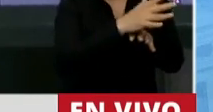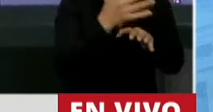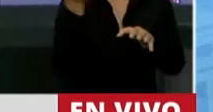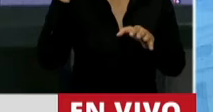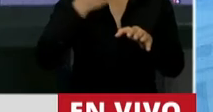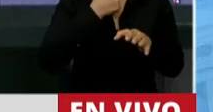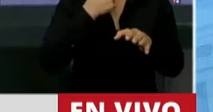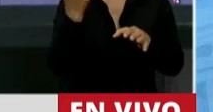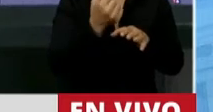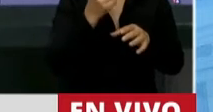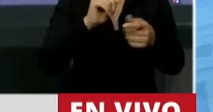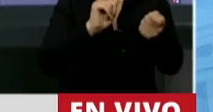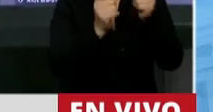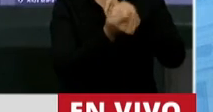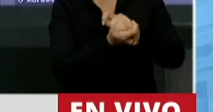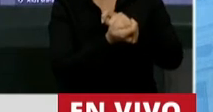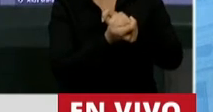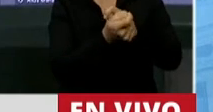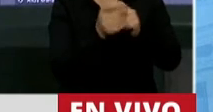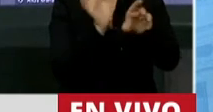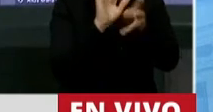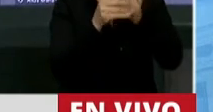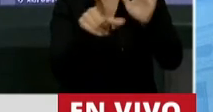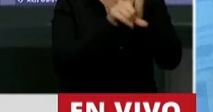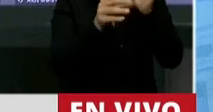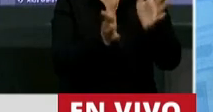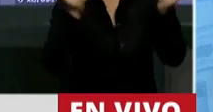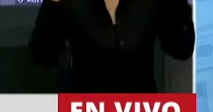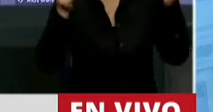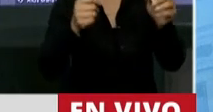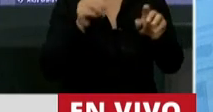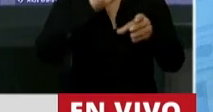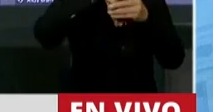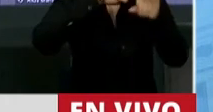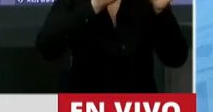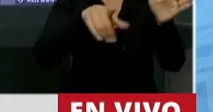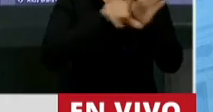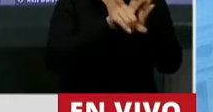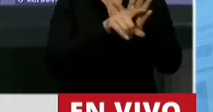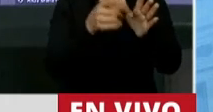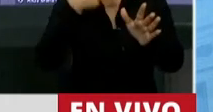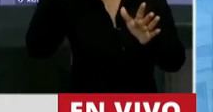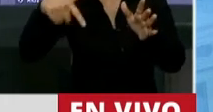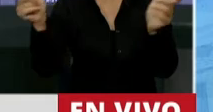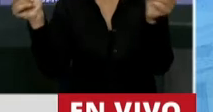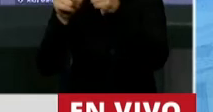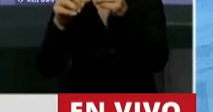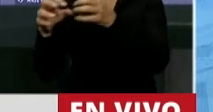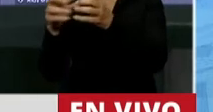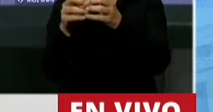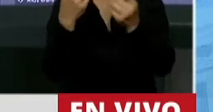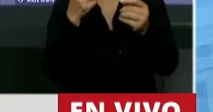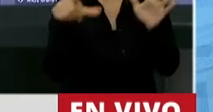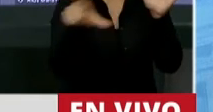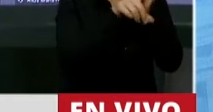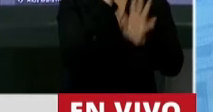modificar en un trámite exprés en la legislatura sin tratamiento de comisiones la última semana la ley